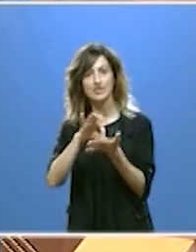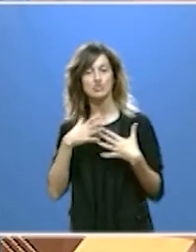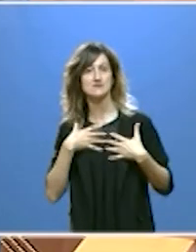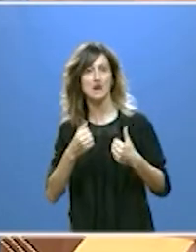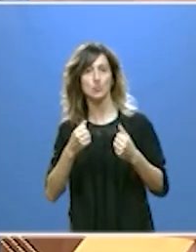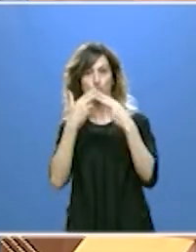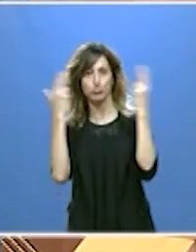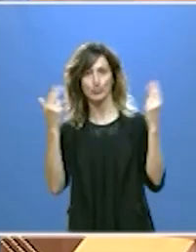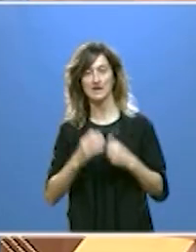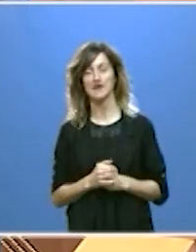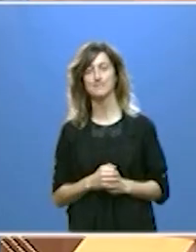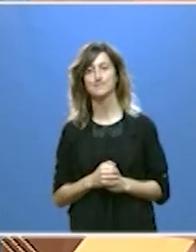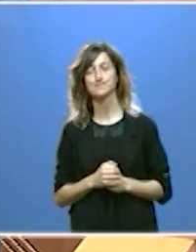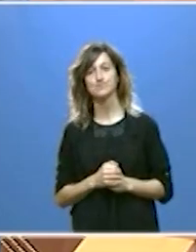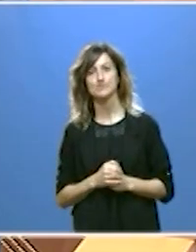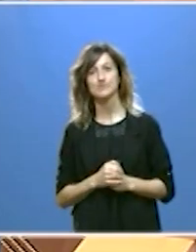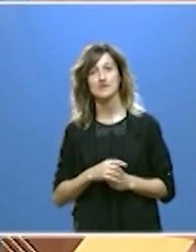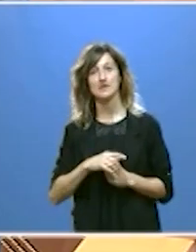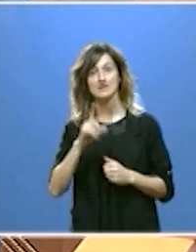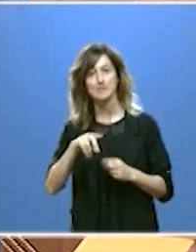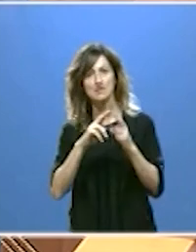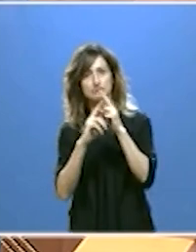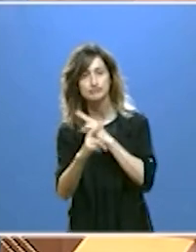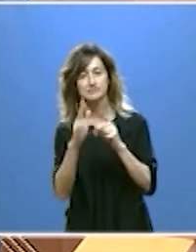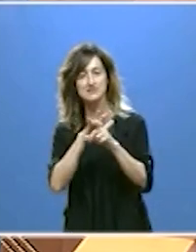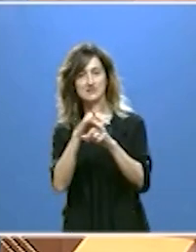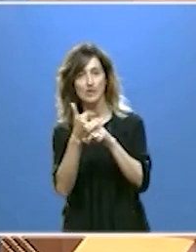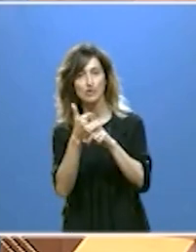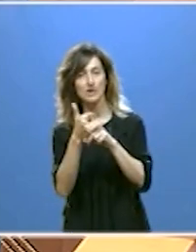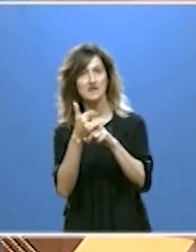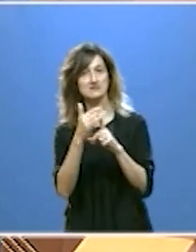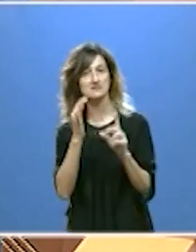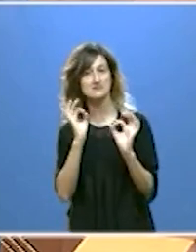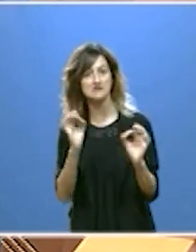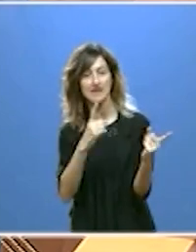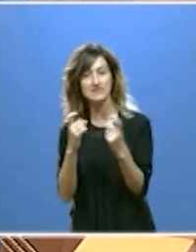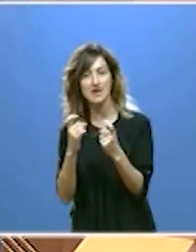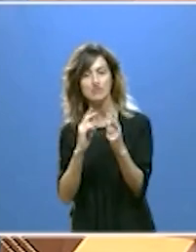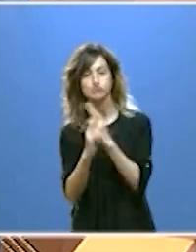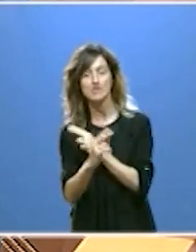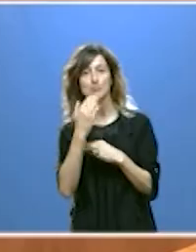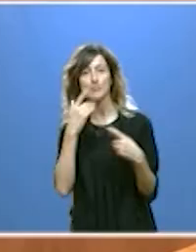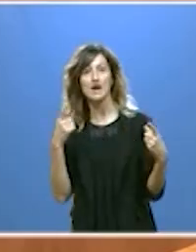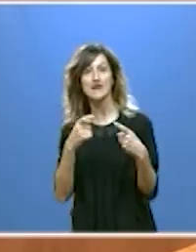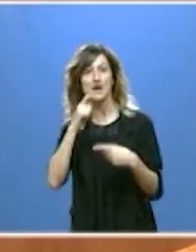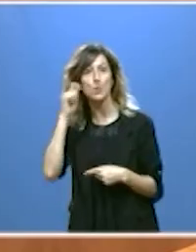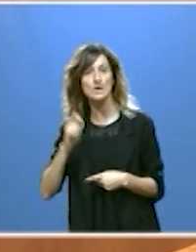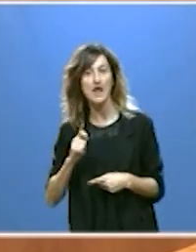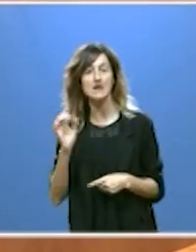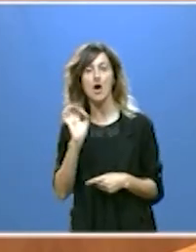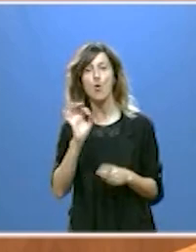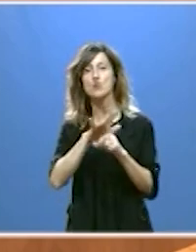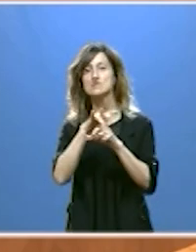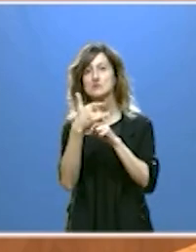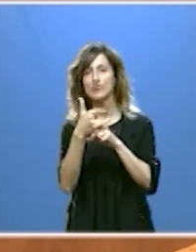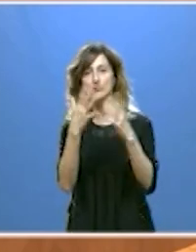pública. Respondiendo también a situaciones de extraordinaria necesidad como la guerra de Ucrania o la